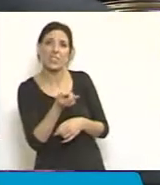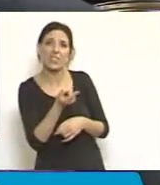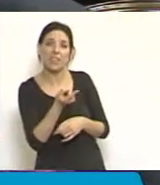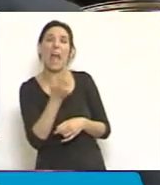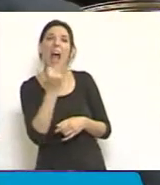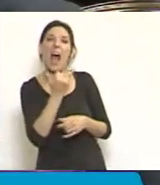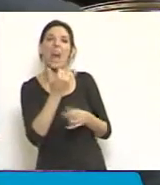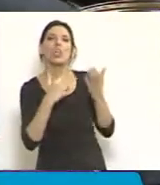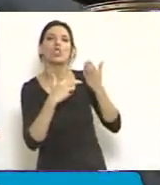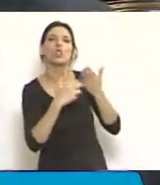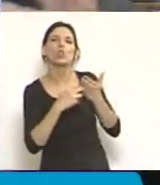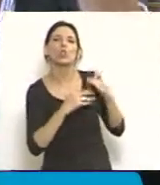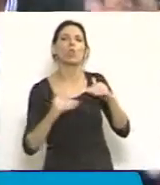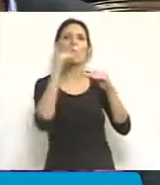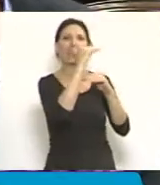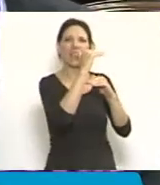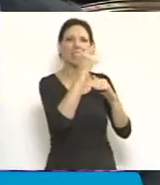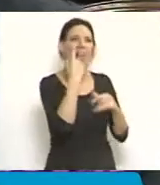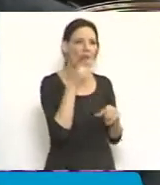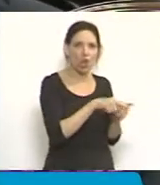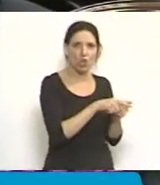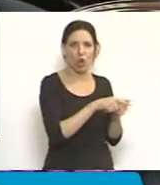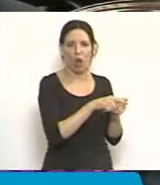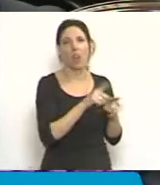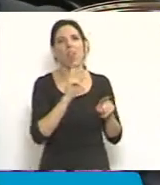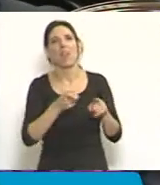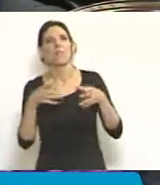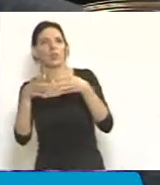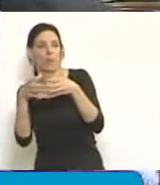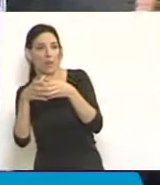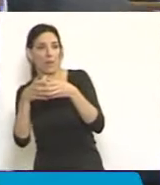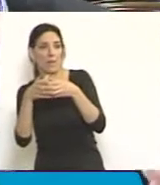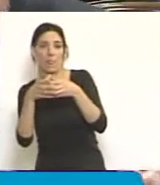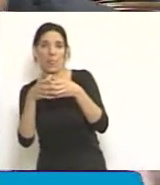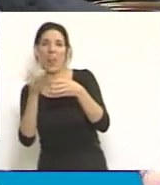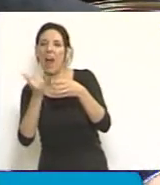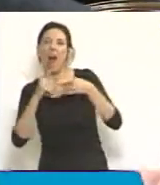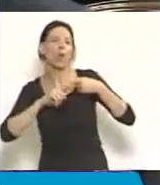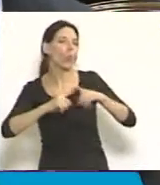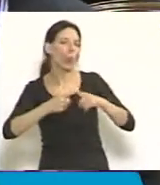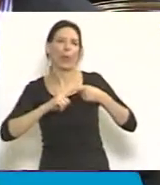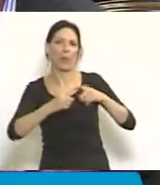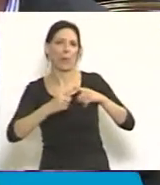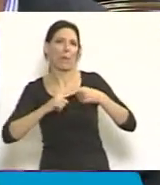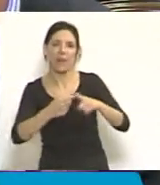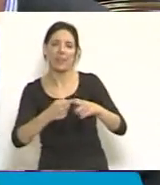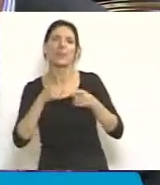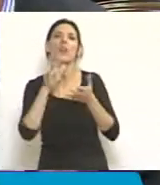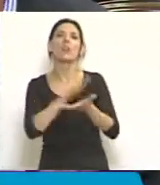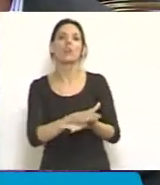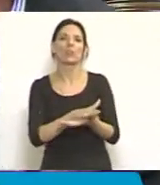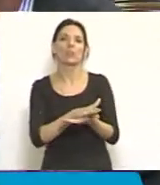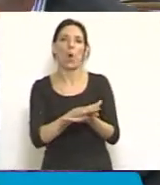superintendencia de la Corte frente al poder del Consejo de la Magistratura, hay todo un debate al respecto en relación a